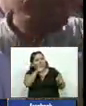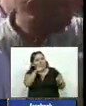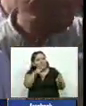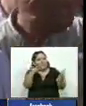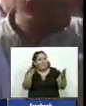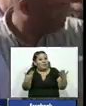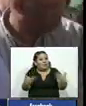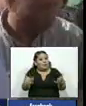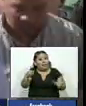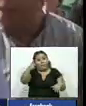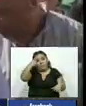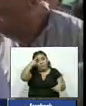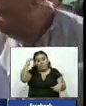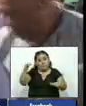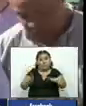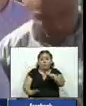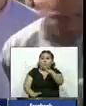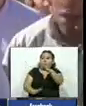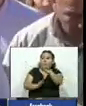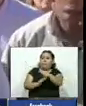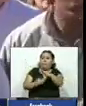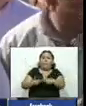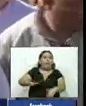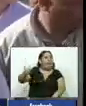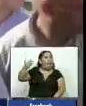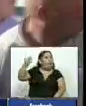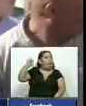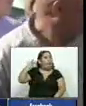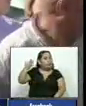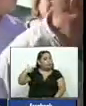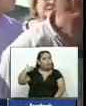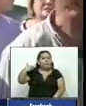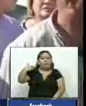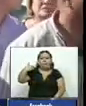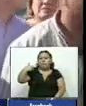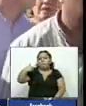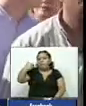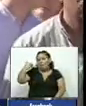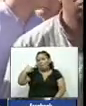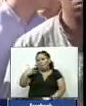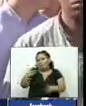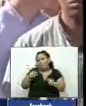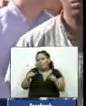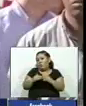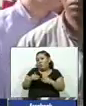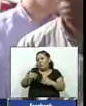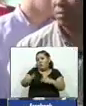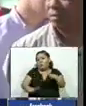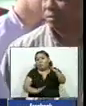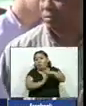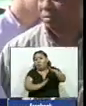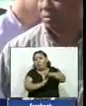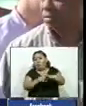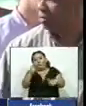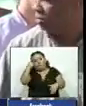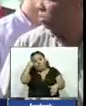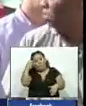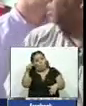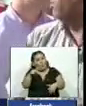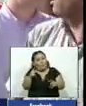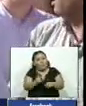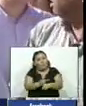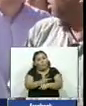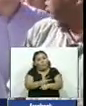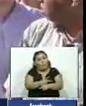tenido una política de bloqueo fracasada durante tantos años siguen insistiendo en esa política de bloqueo han recrudecido el bloqueo han